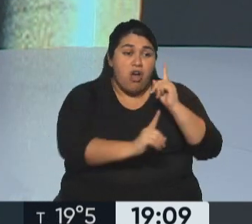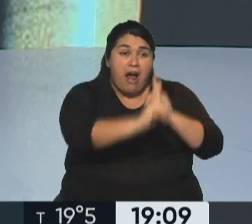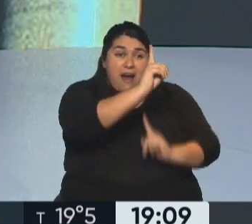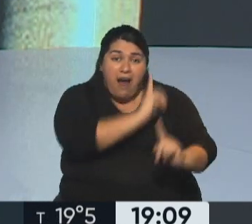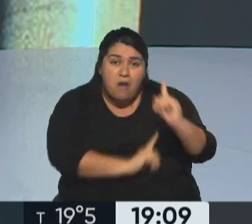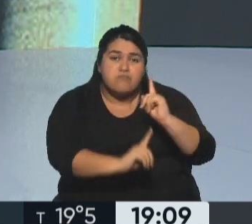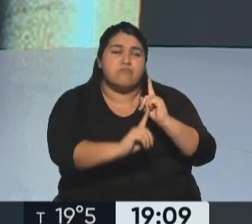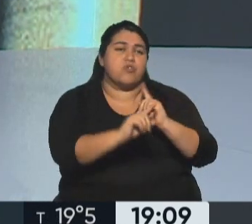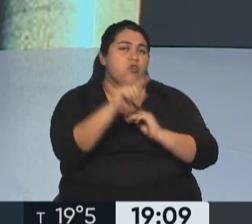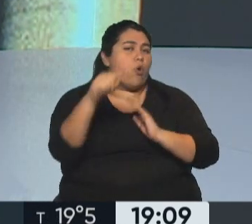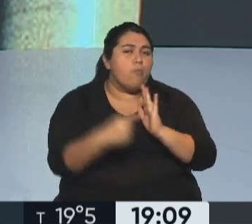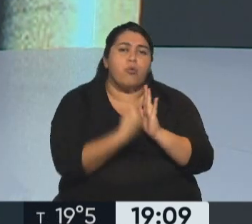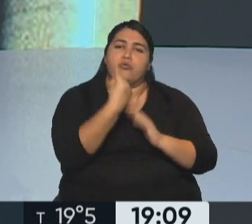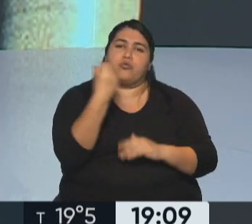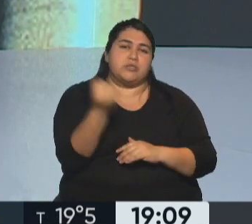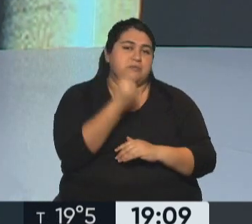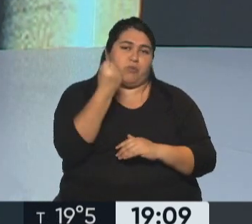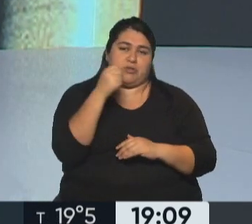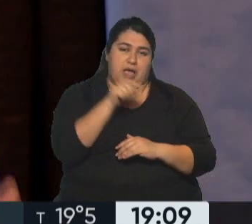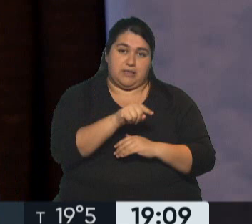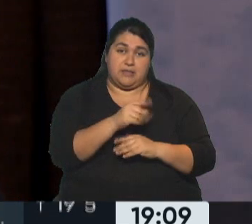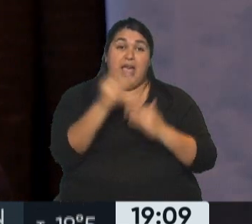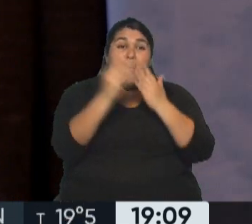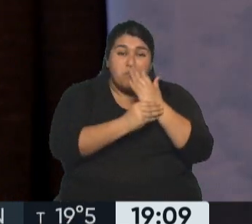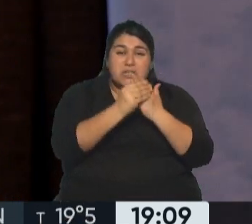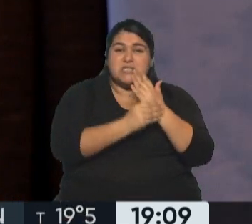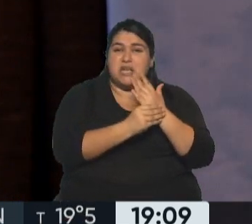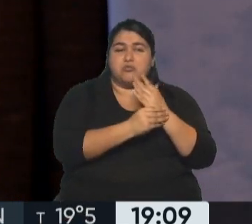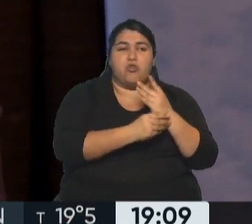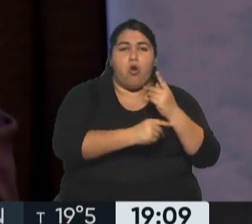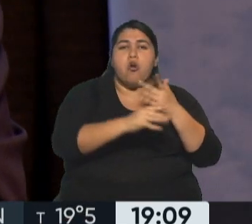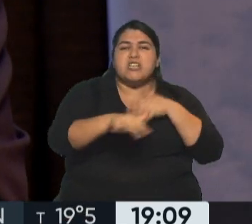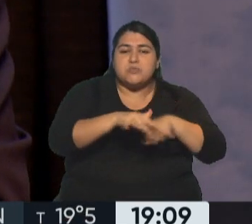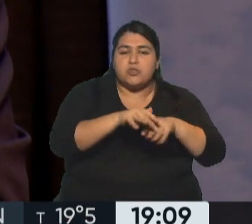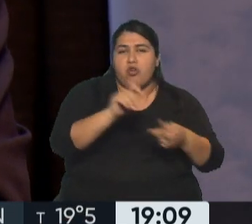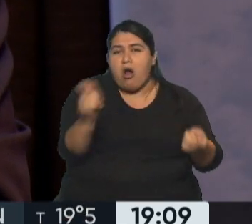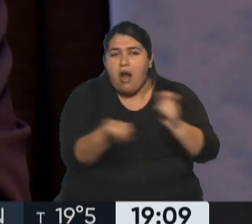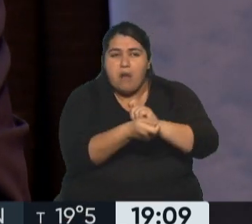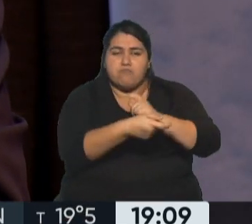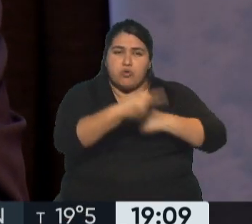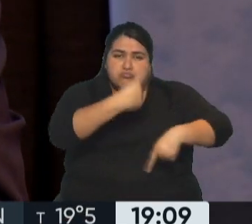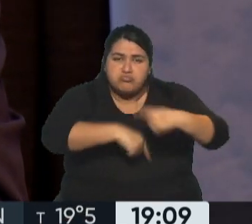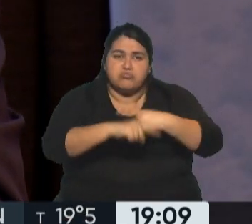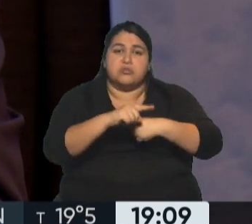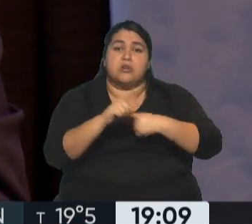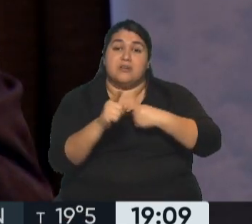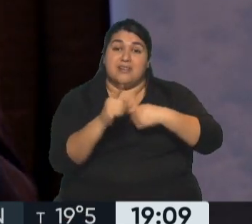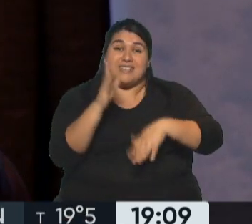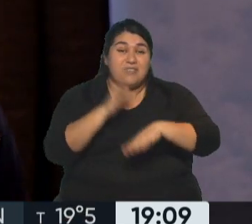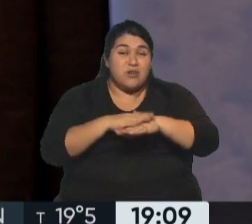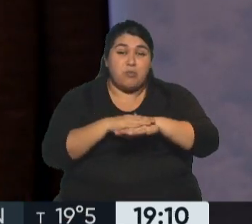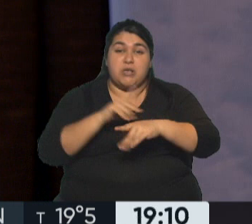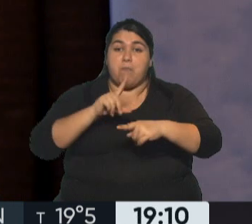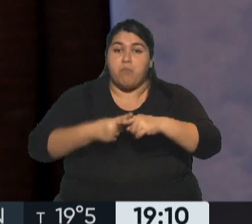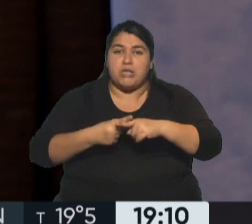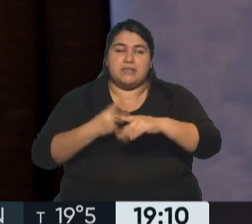una de las cuestiones fundamentales del cambio en el ministerio se da por el hecho de poner un hombre, una persona política